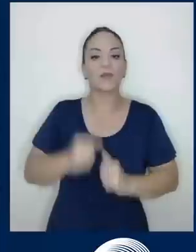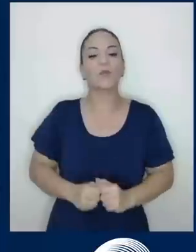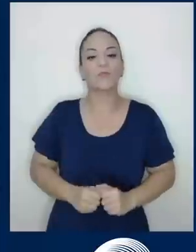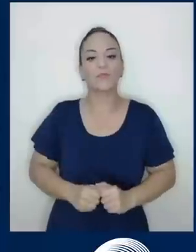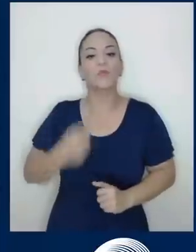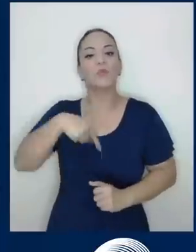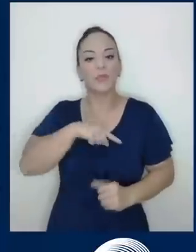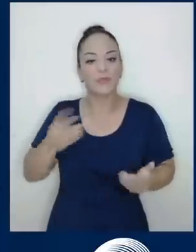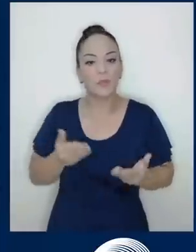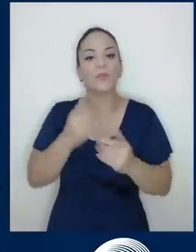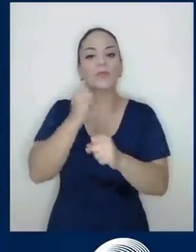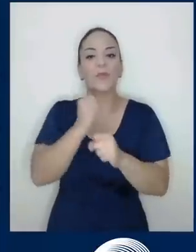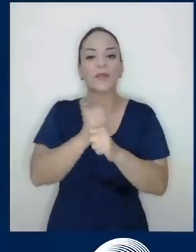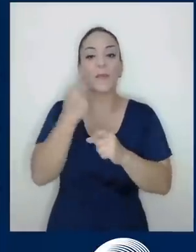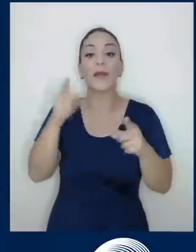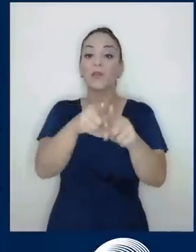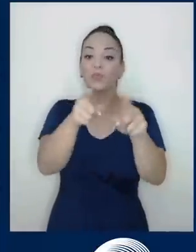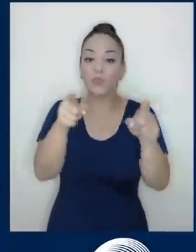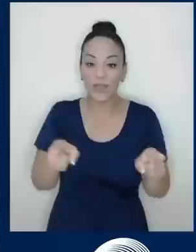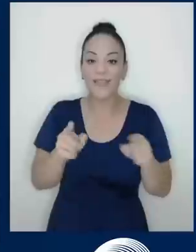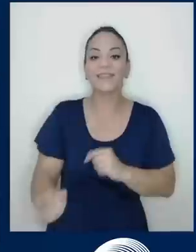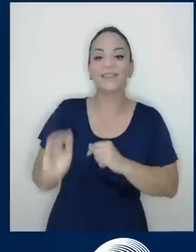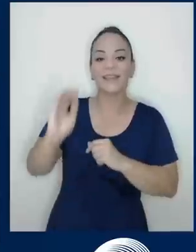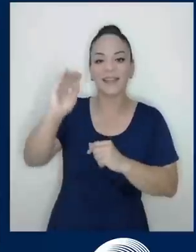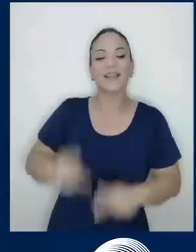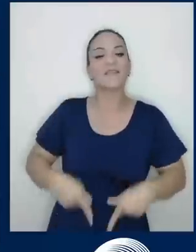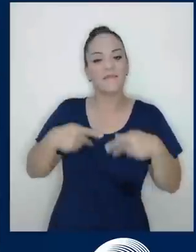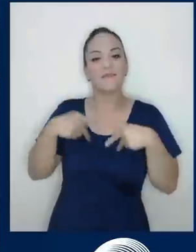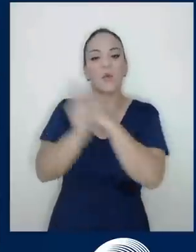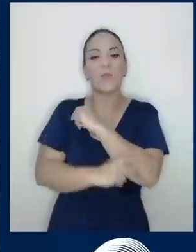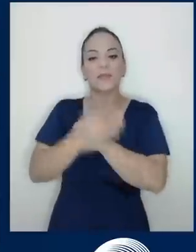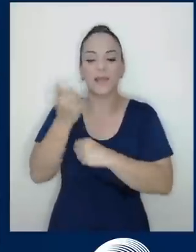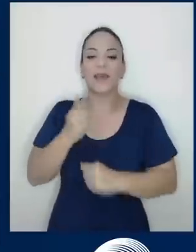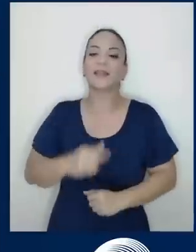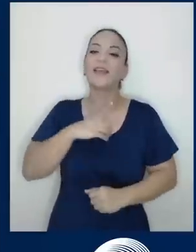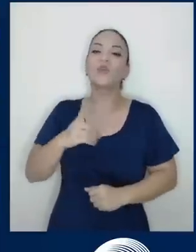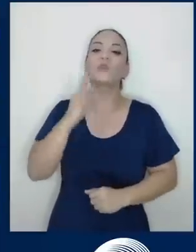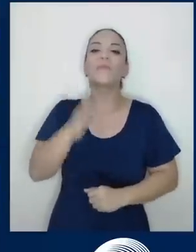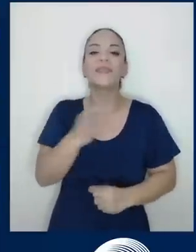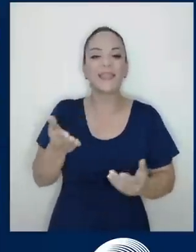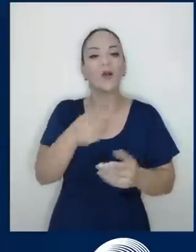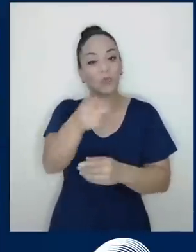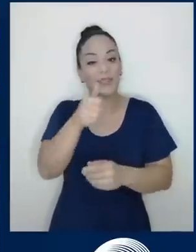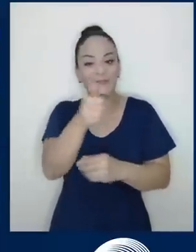ustedes crezcan y vivan un país mejor. Que Dios me los bendiga. Dense un aplauso, ustedes son maravillosos.